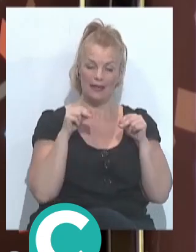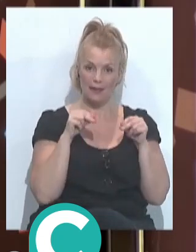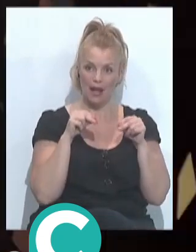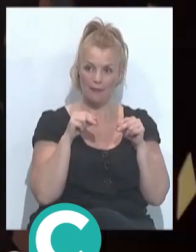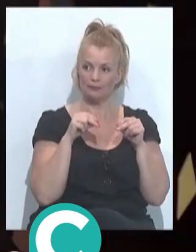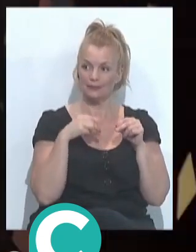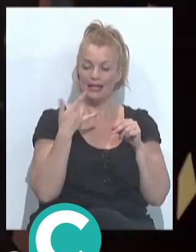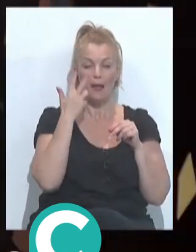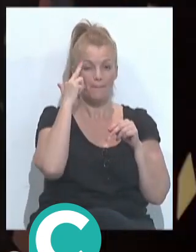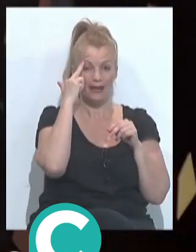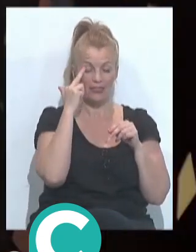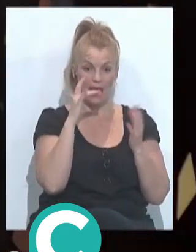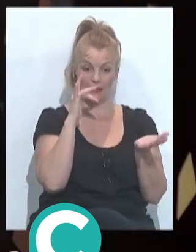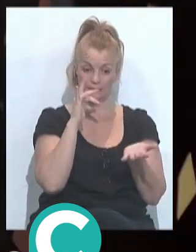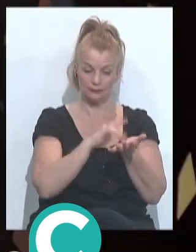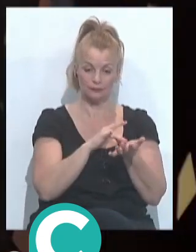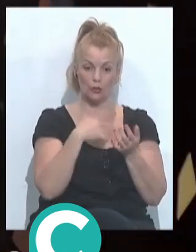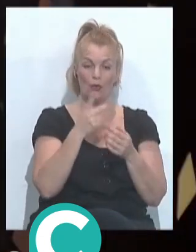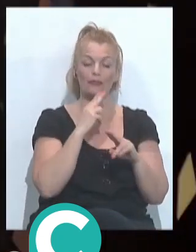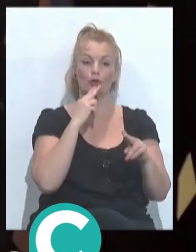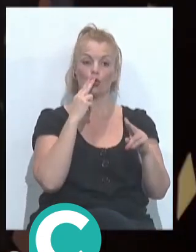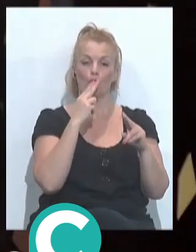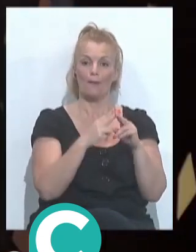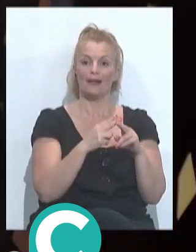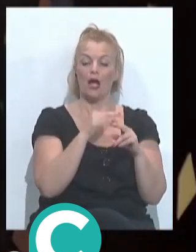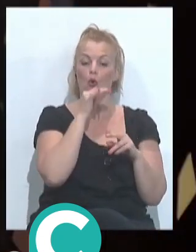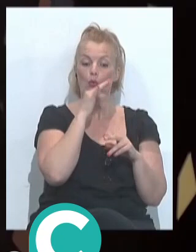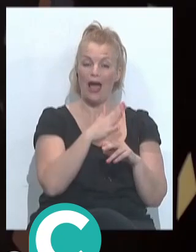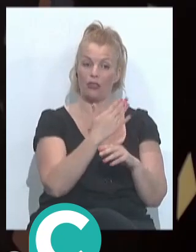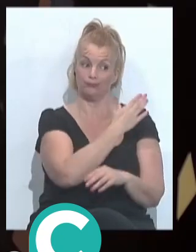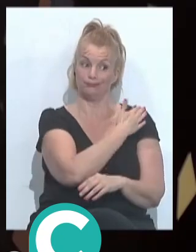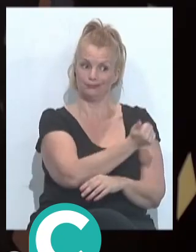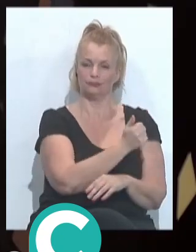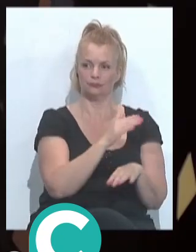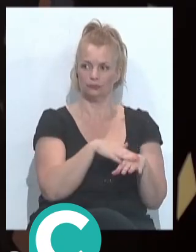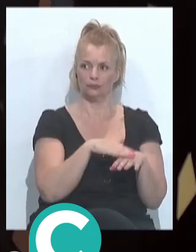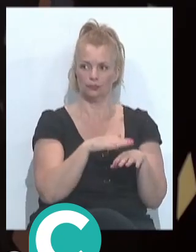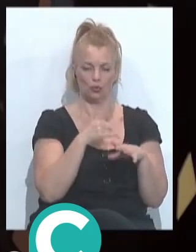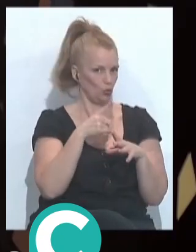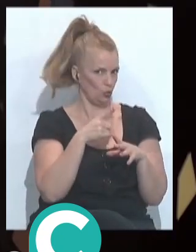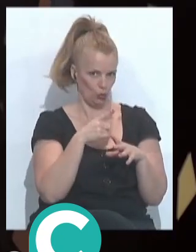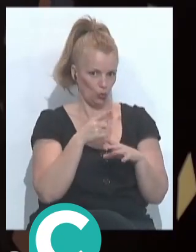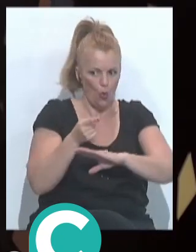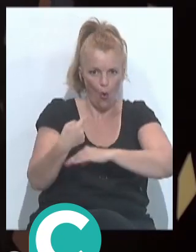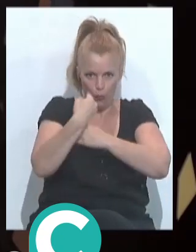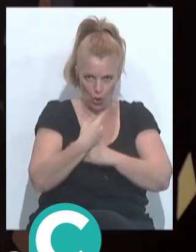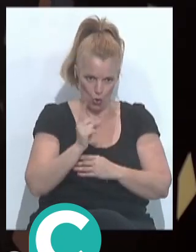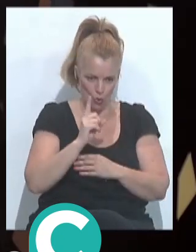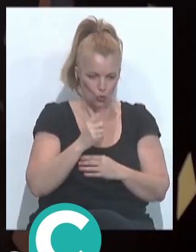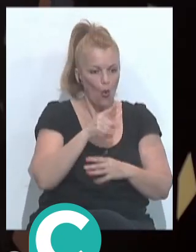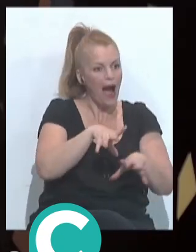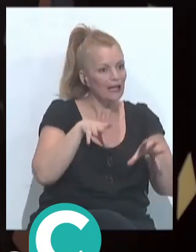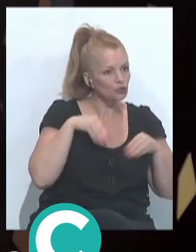sido tu experiencia? La experiencia, por ejemplo, cuando te nombran realmente jurados, yo creo que nadie nos pone una pistola, tú lo asumes con sus pros y con sus contras